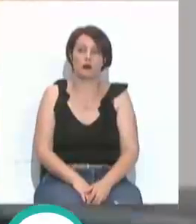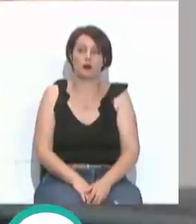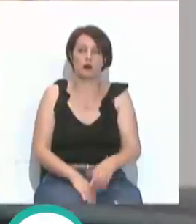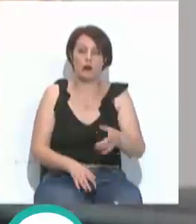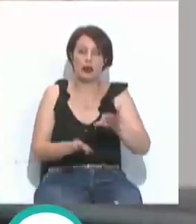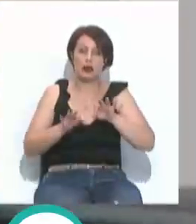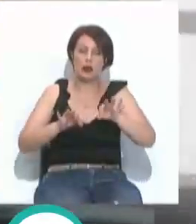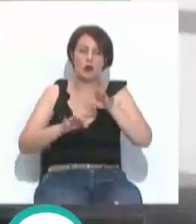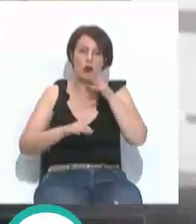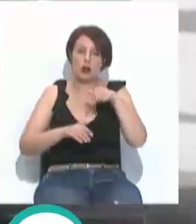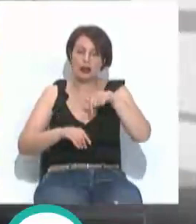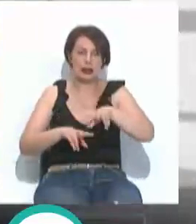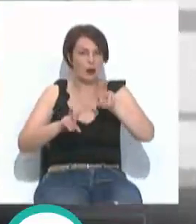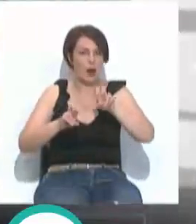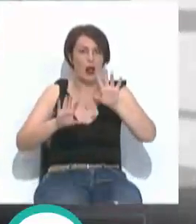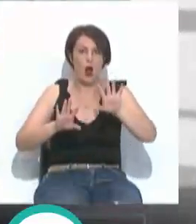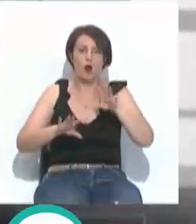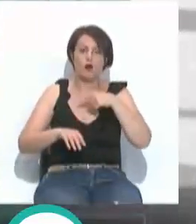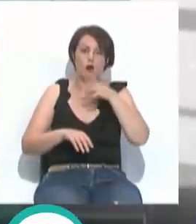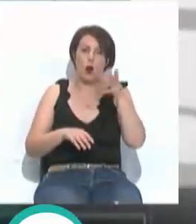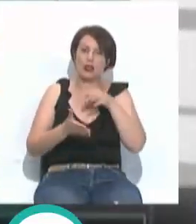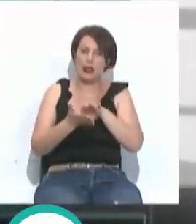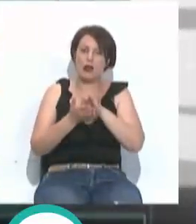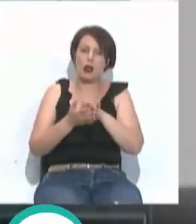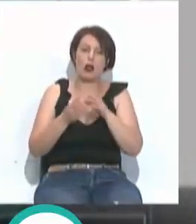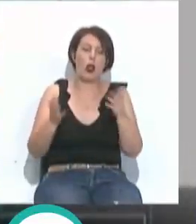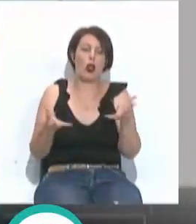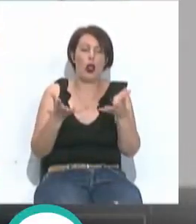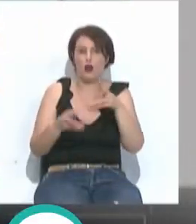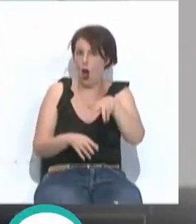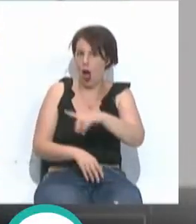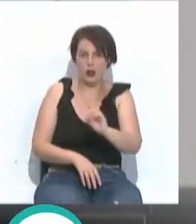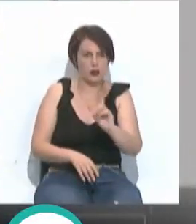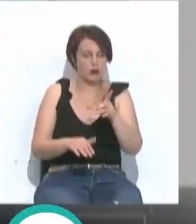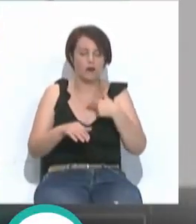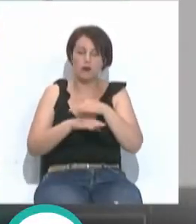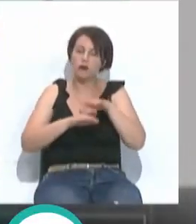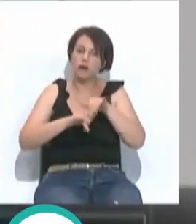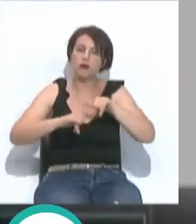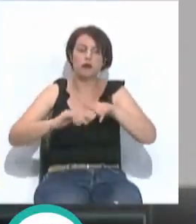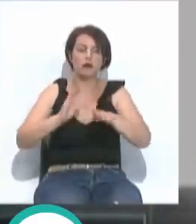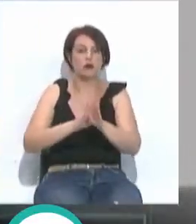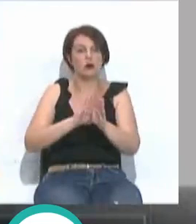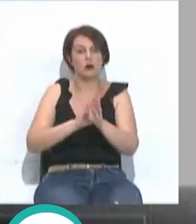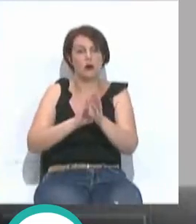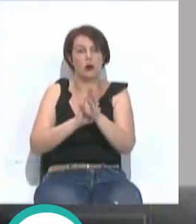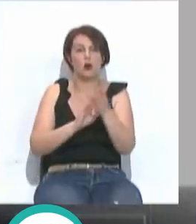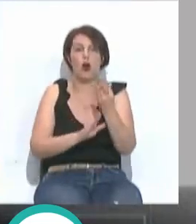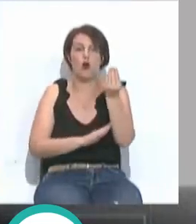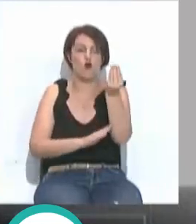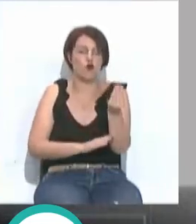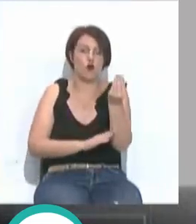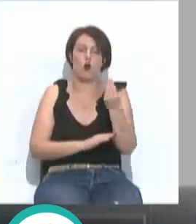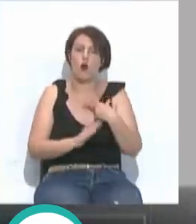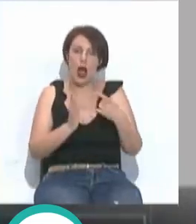Es exclusivamente por este tema, pero nunca por una merma de servicio. La playa de la caleta sigue manteniendo la Q de calidad